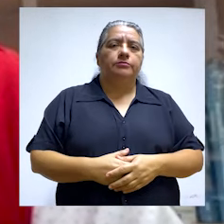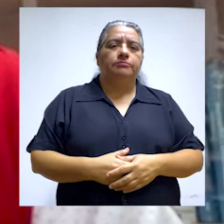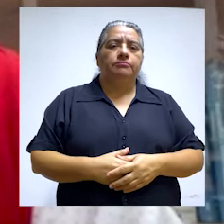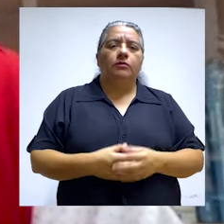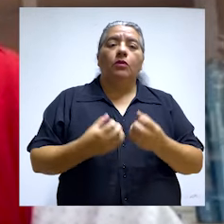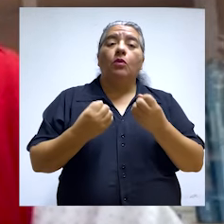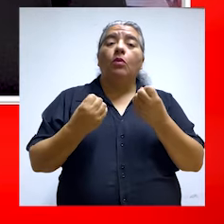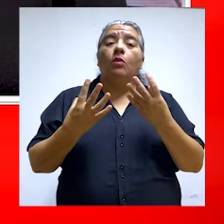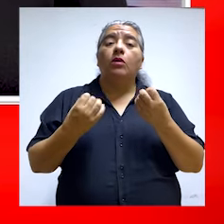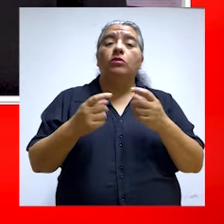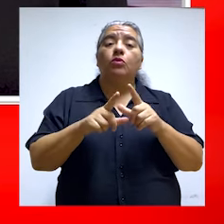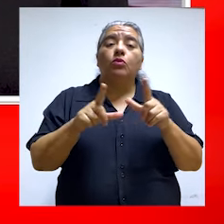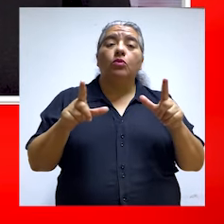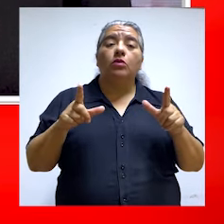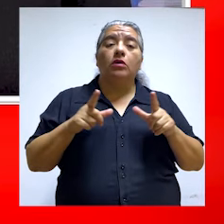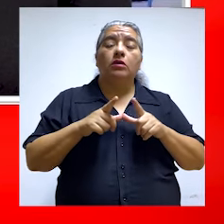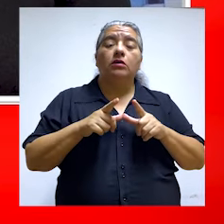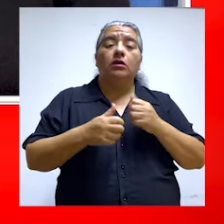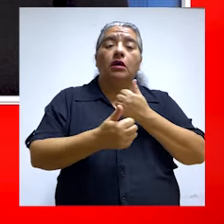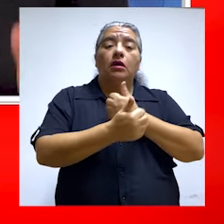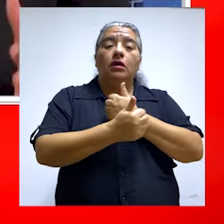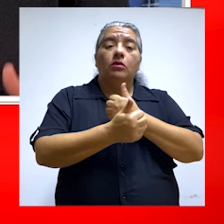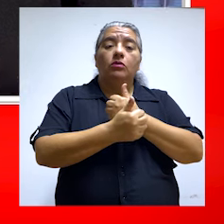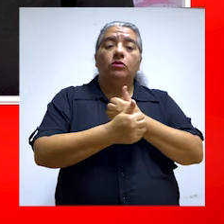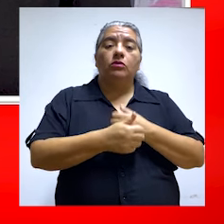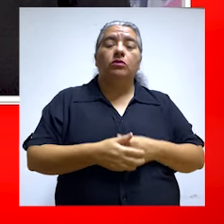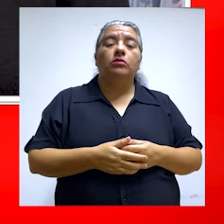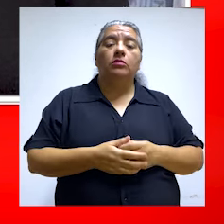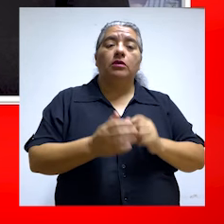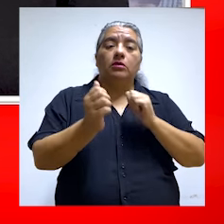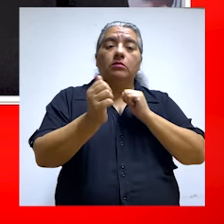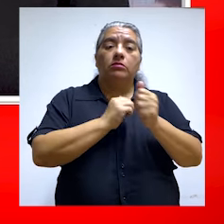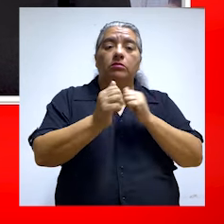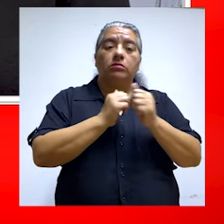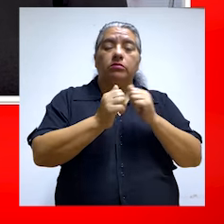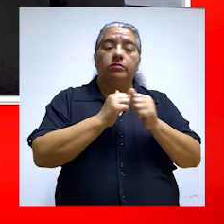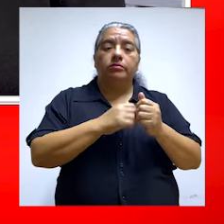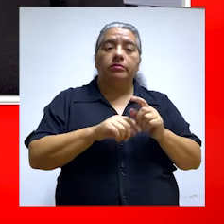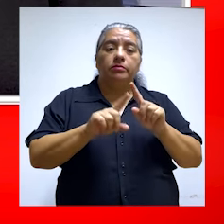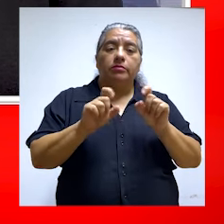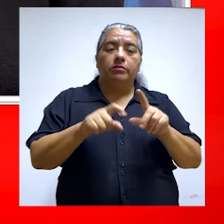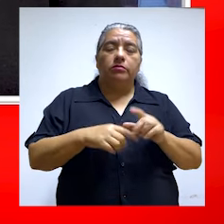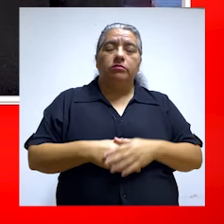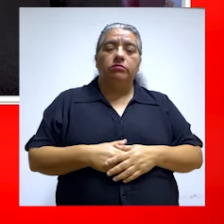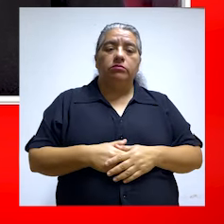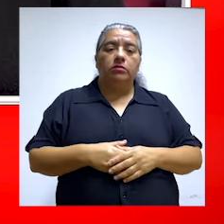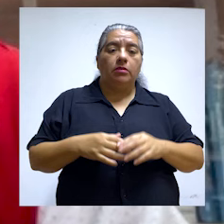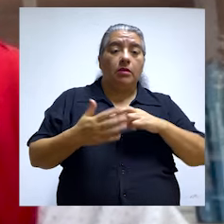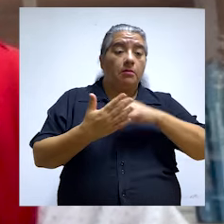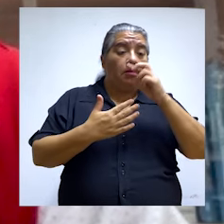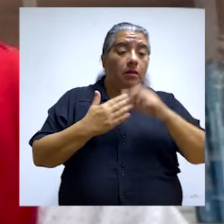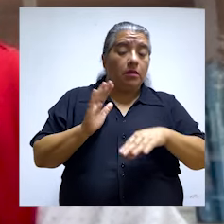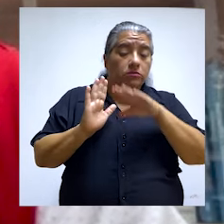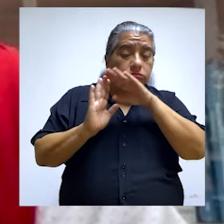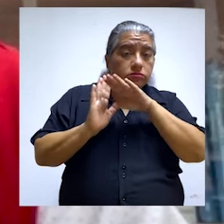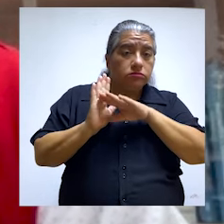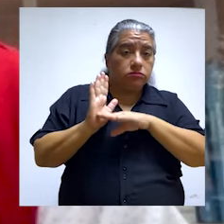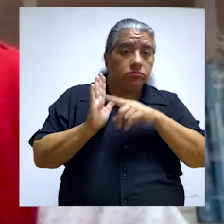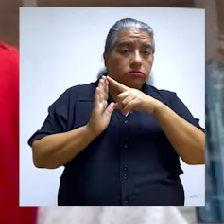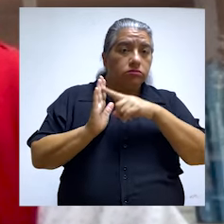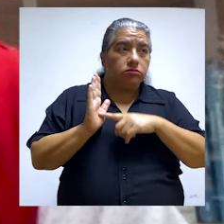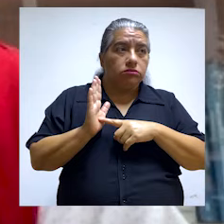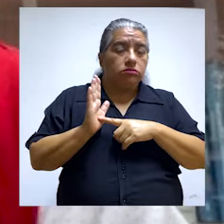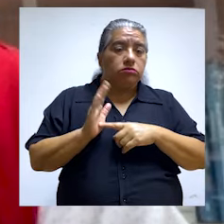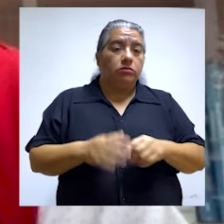adversa identificada. ¿Cuántas son las sedes en Vallapucho, que van a ser parte de los Juegos Bolivarianos? Según el plan